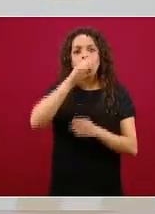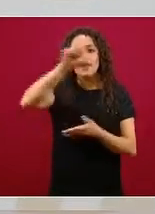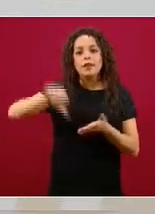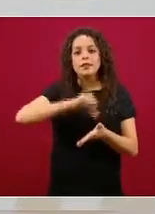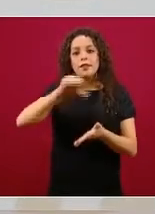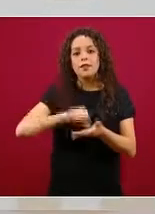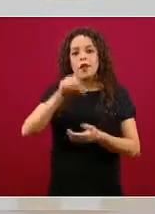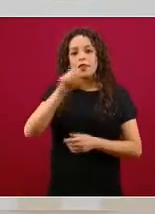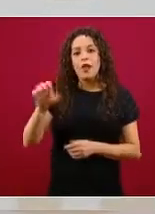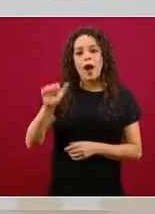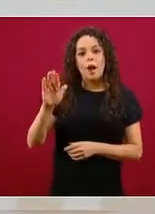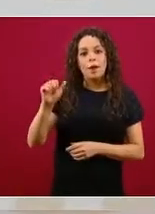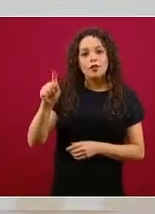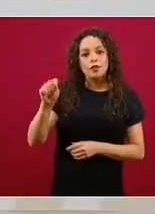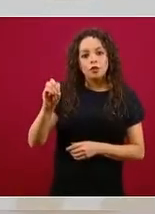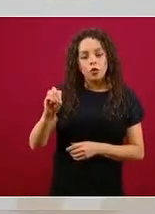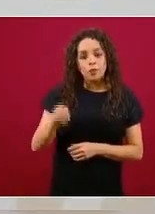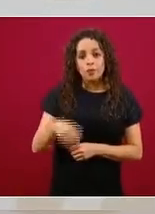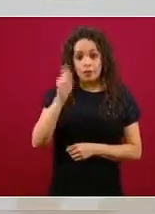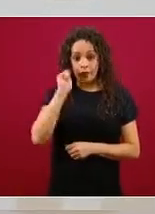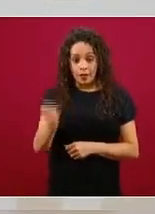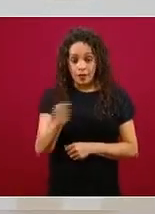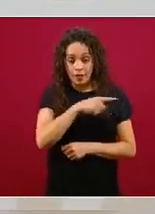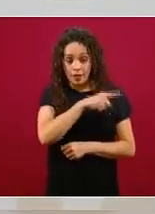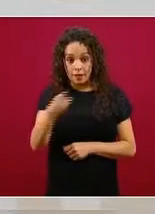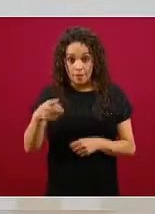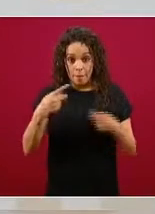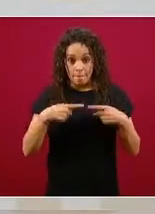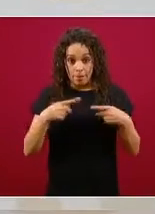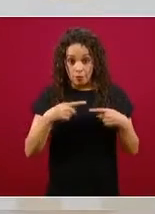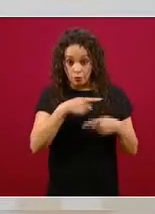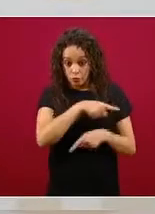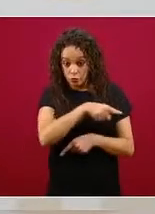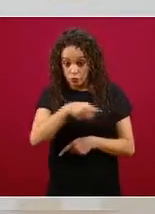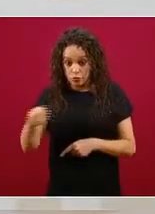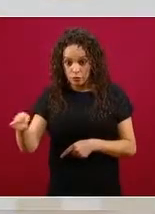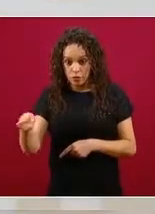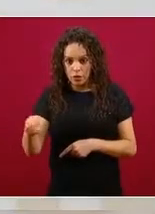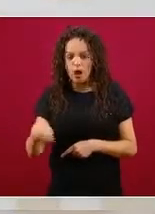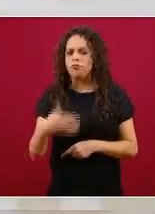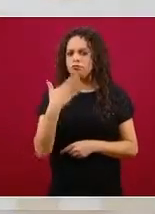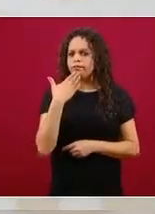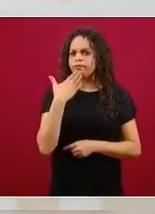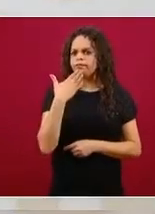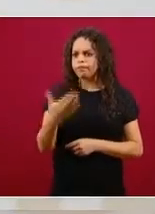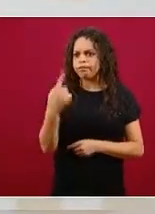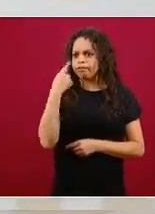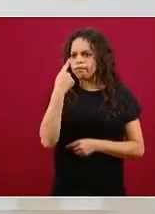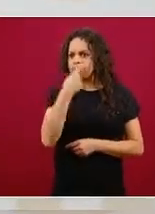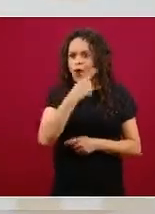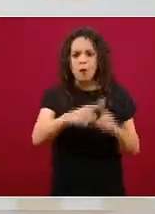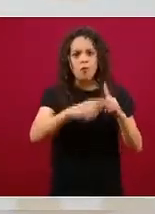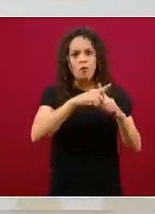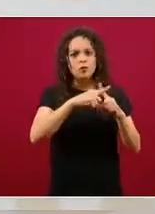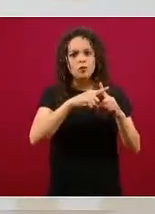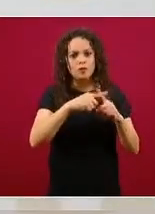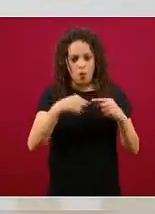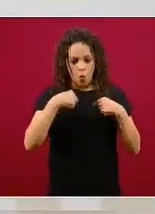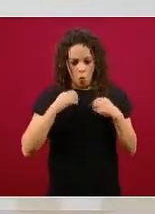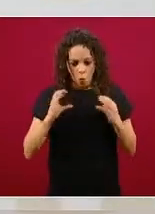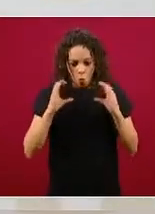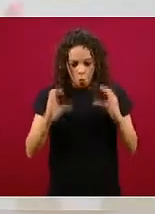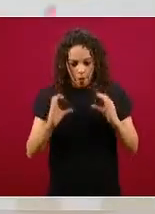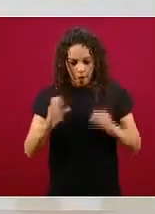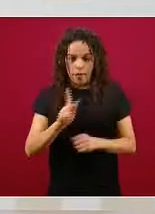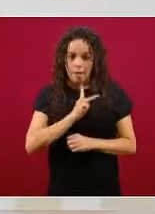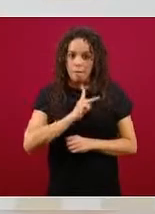positiva en donde las comunidades se adueñan positivamente de su propio cuidado de la salud